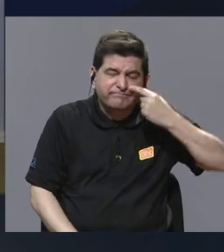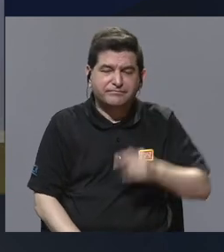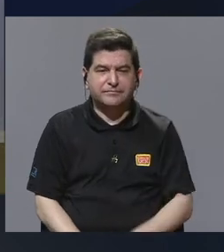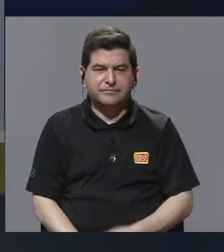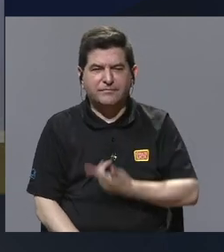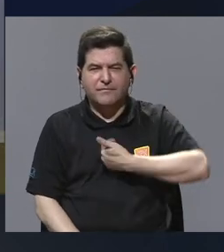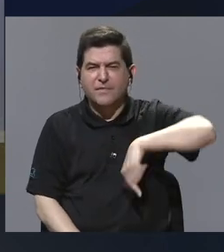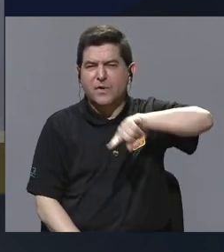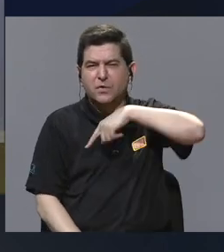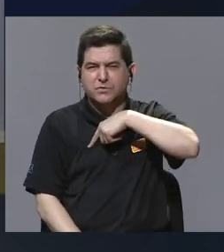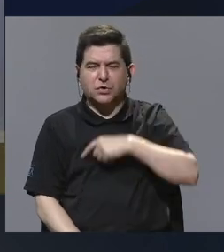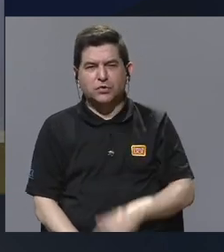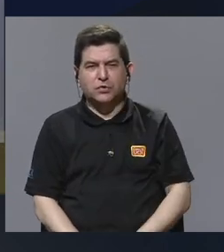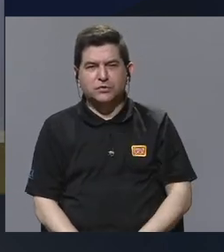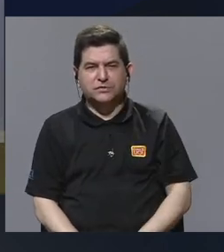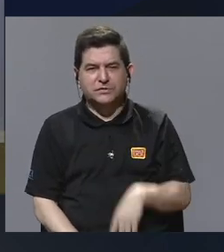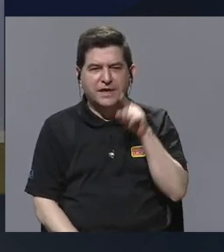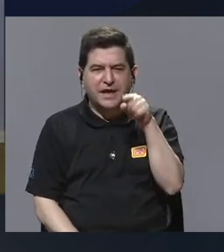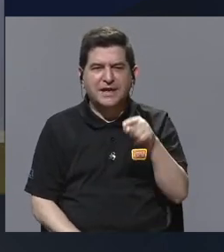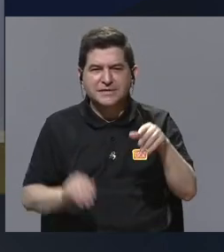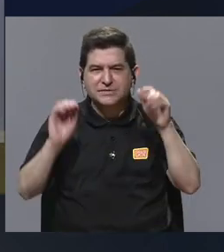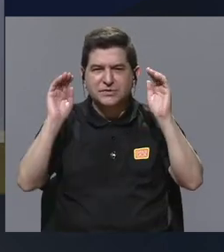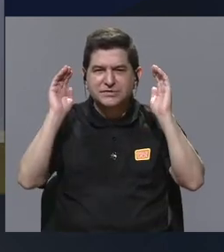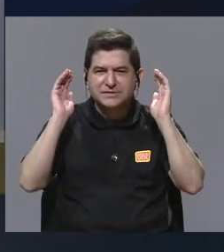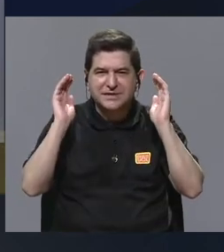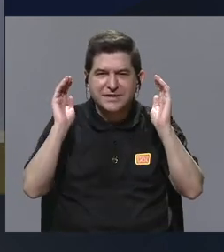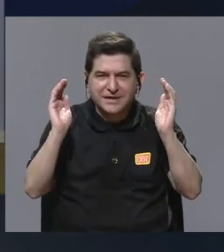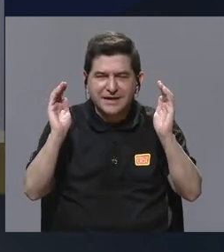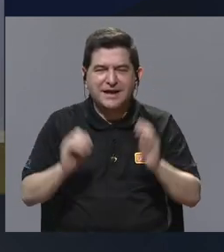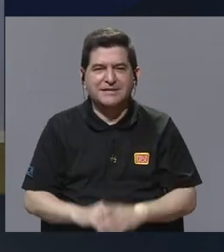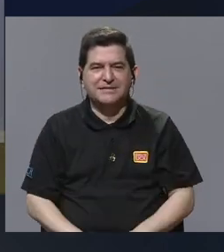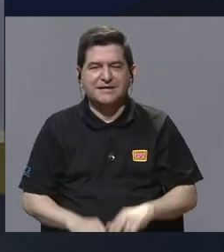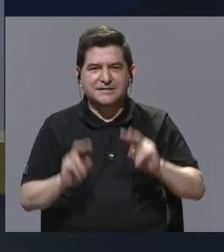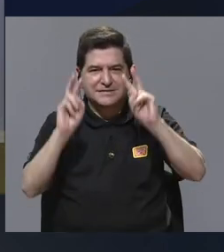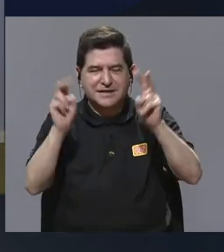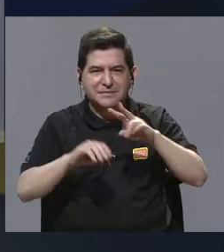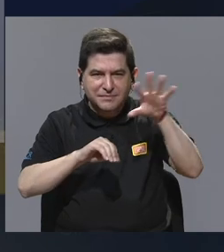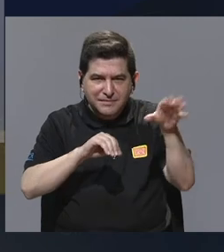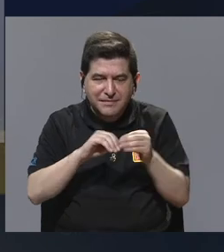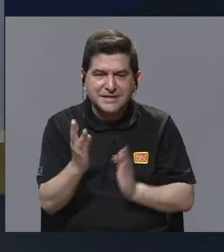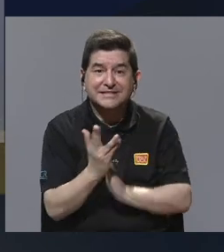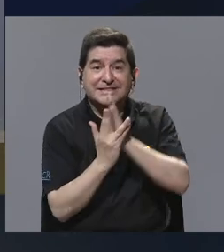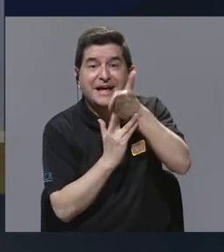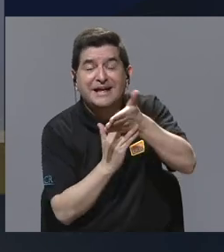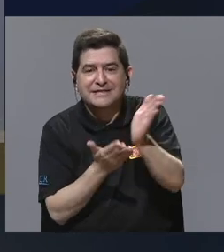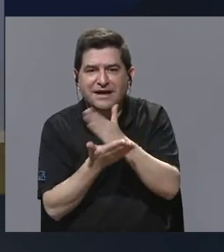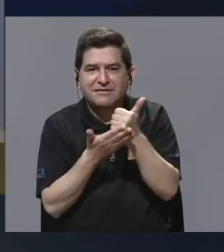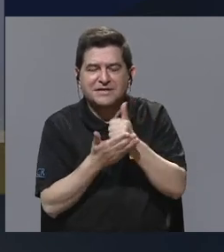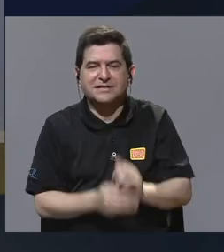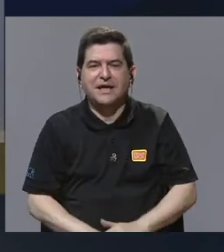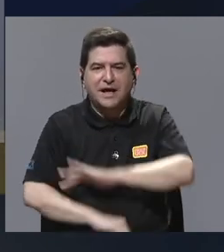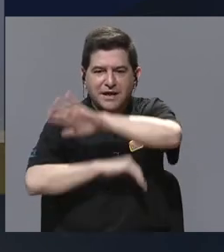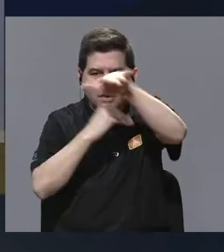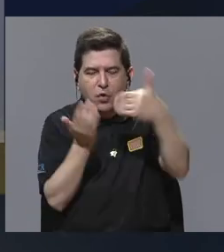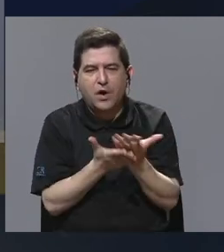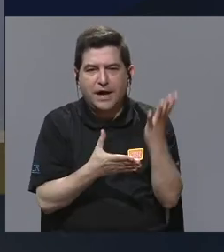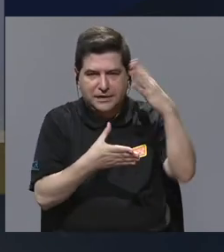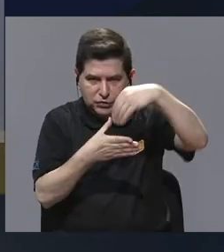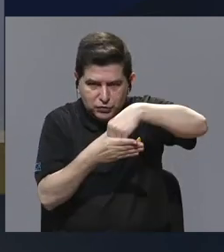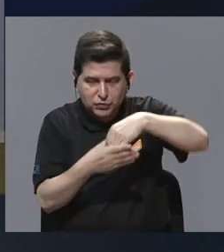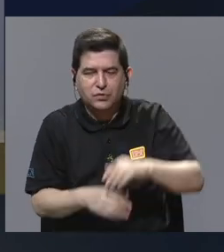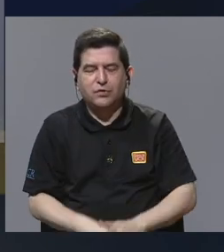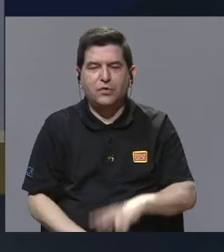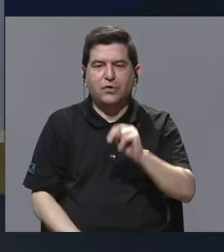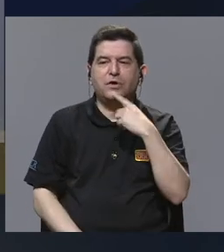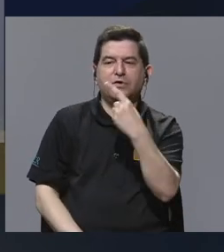empezamos más bien a desagregar esas grandes temáticas a través de algo que las cobijara enteras. Por ejemplo,